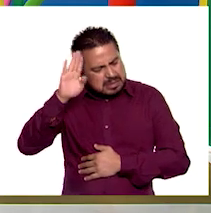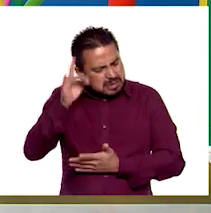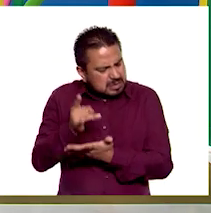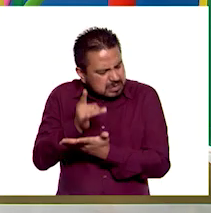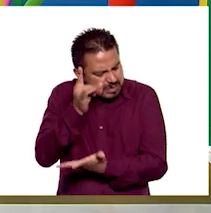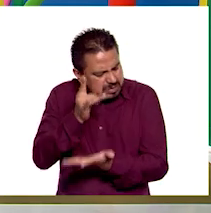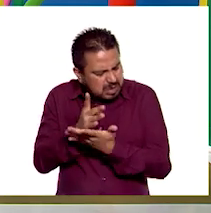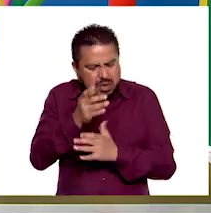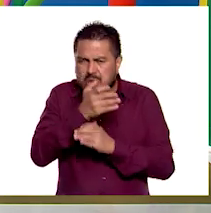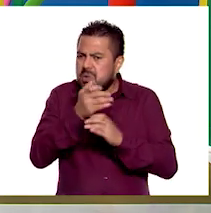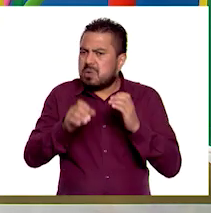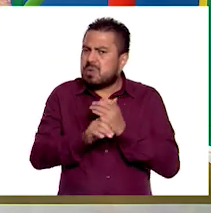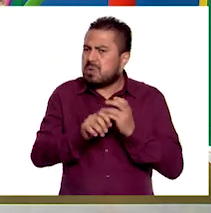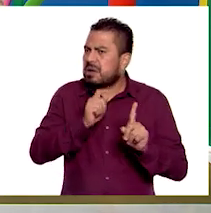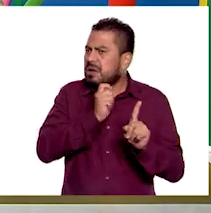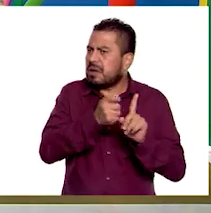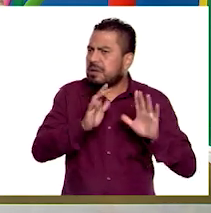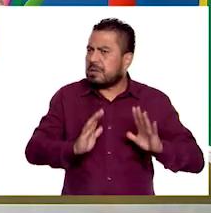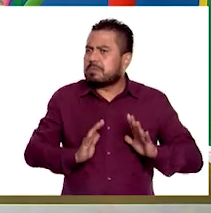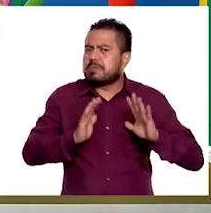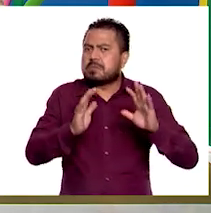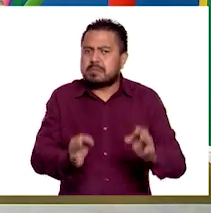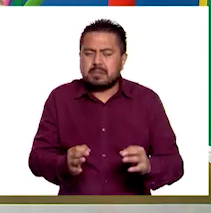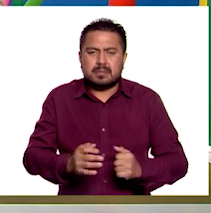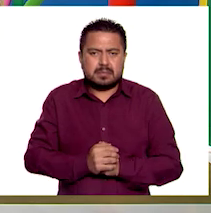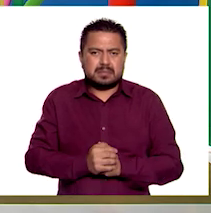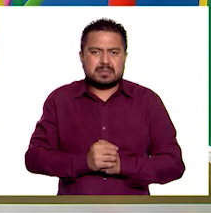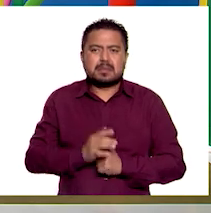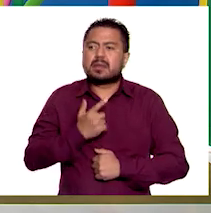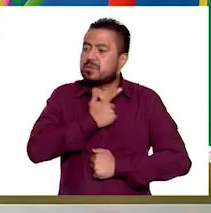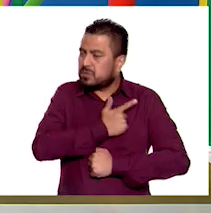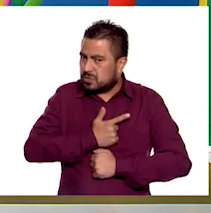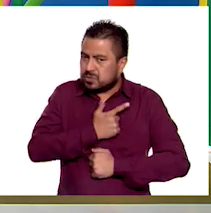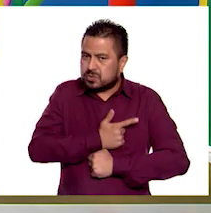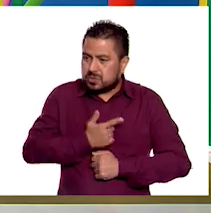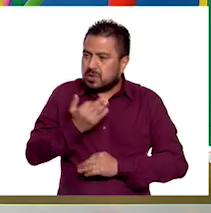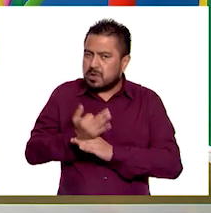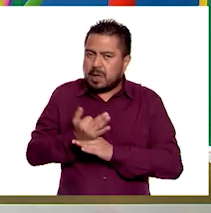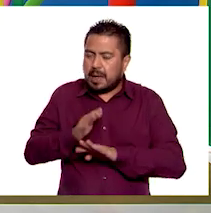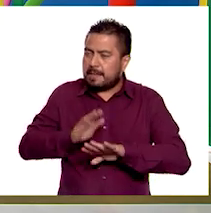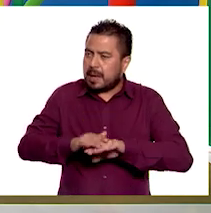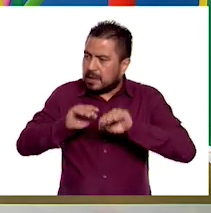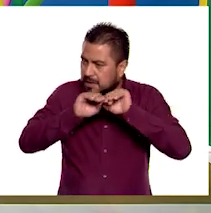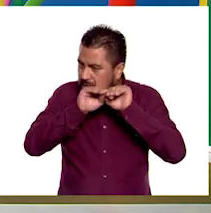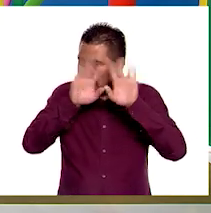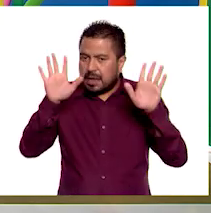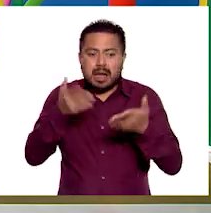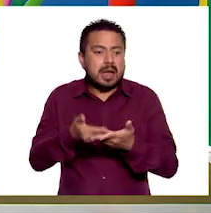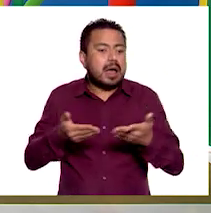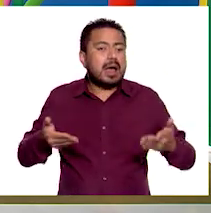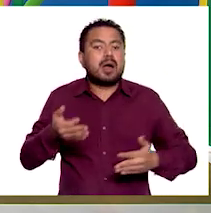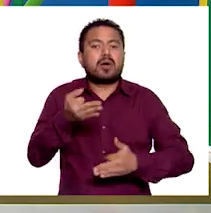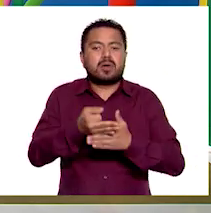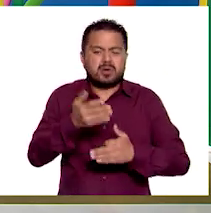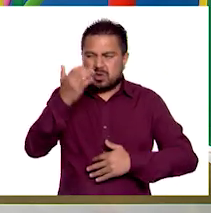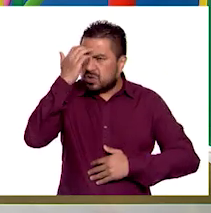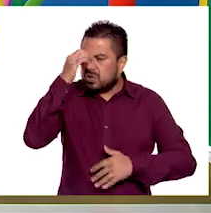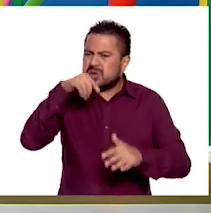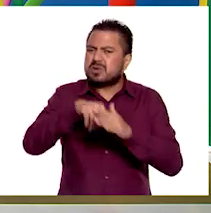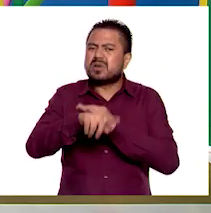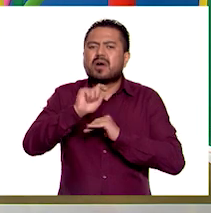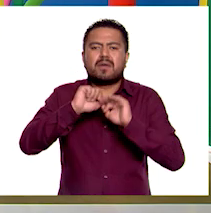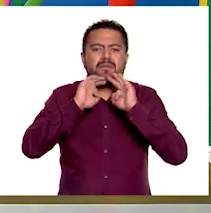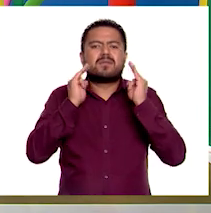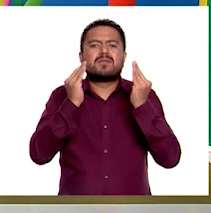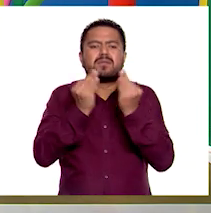factor el que influía. Me da mucho gusto que haya quedado claro. Ahora, conozcamos una de las